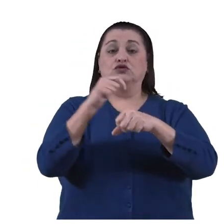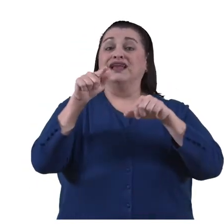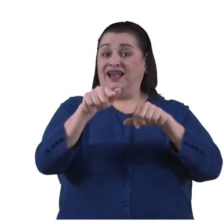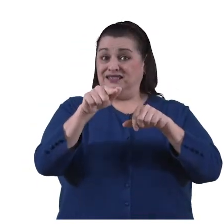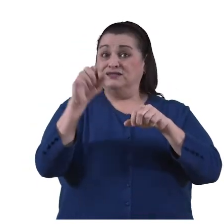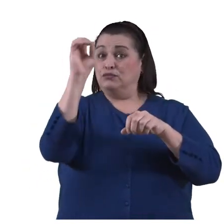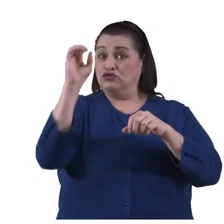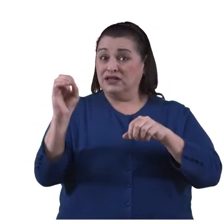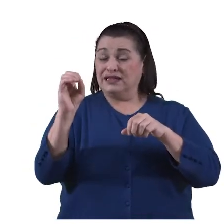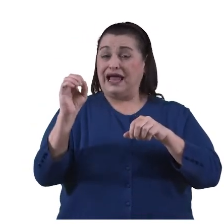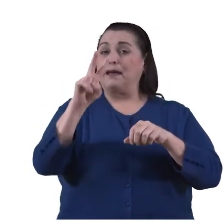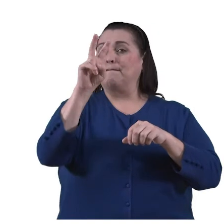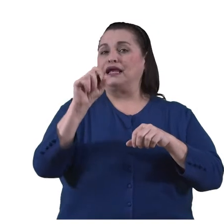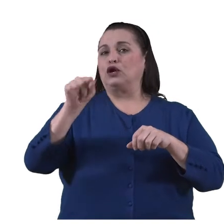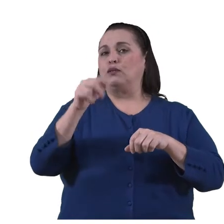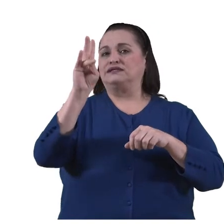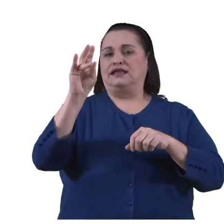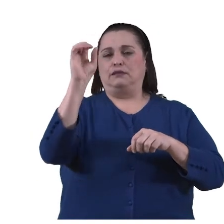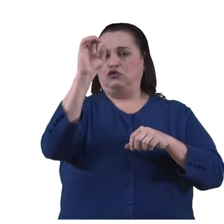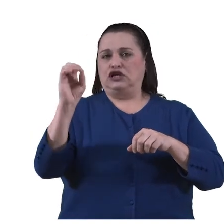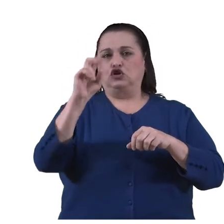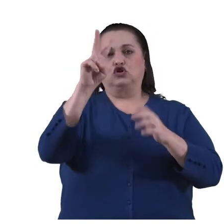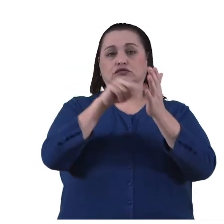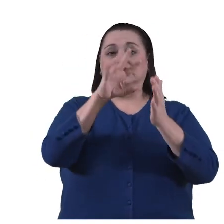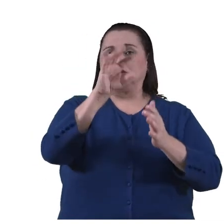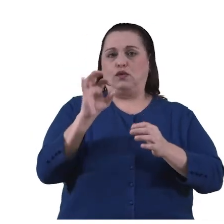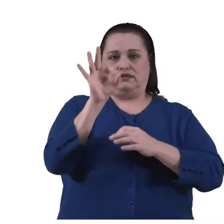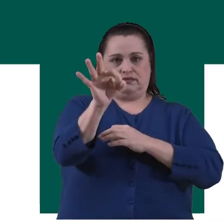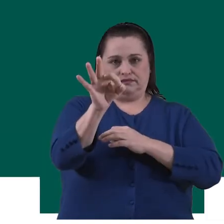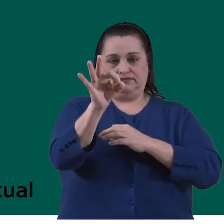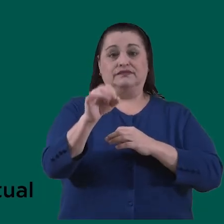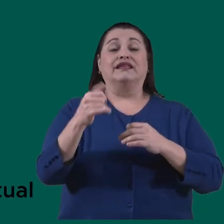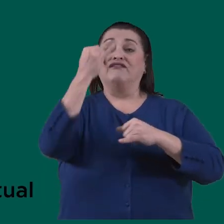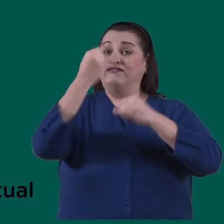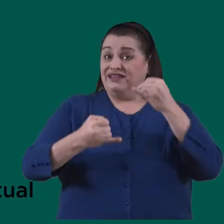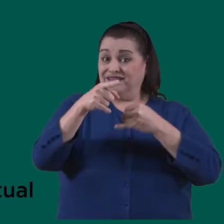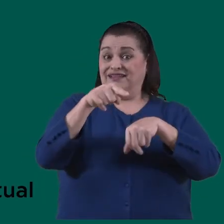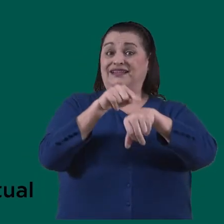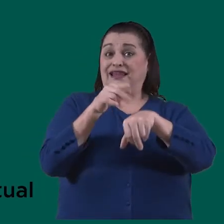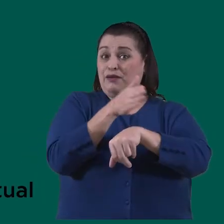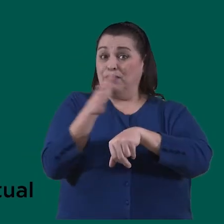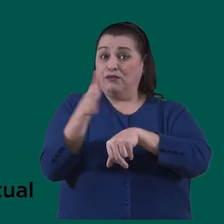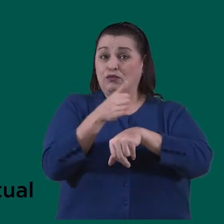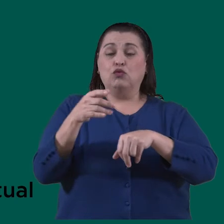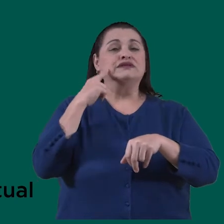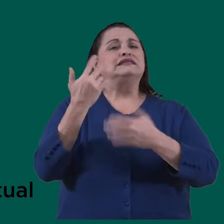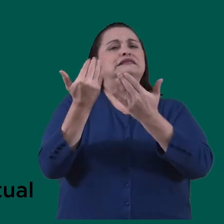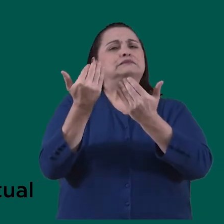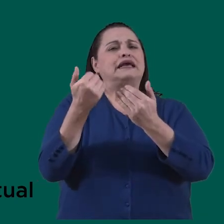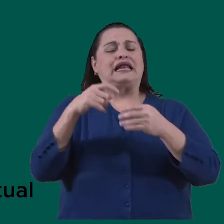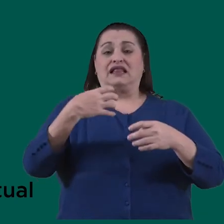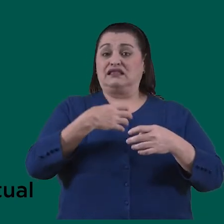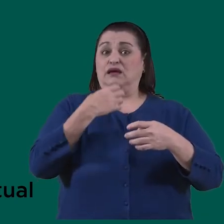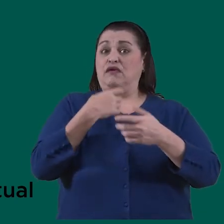Esta proporción será 20.7% en el 2050. Al final de ese mismo periodo, se estima